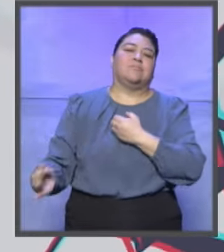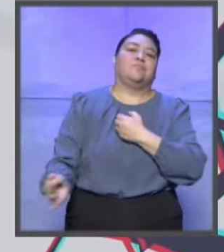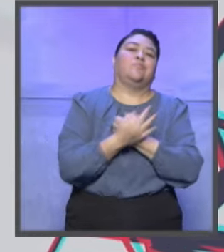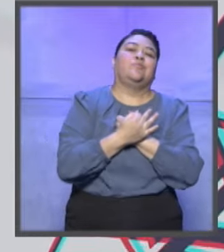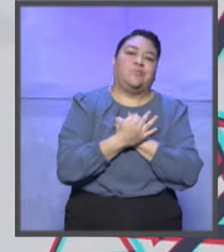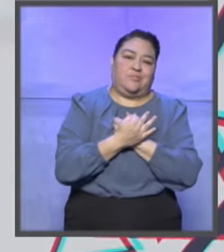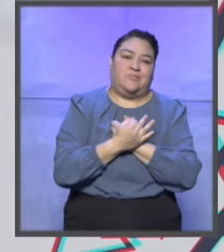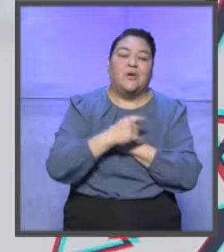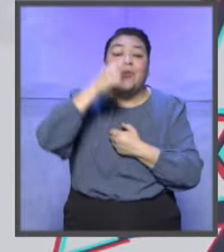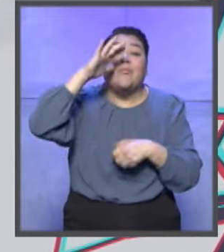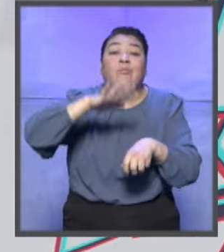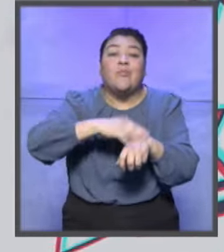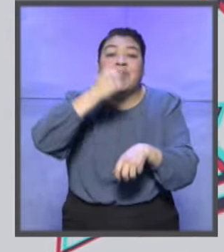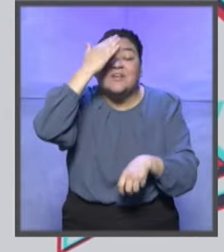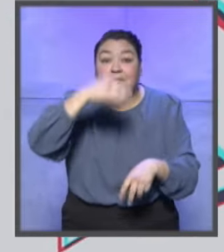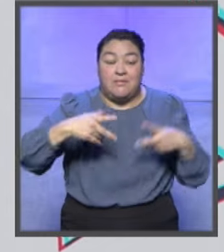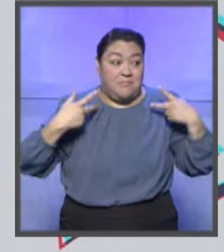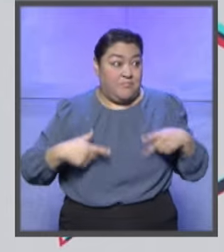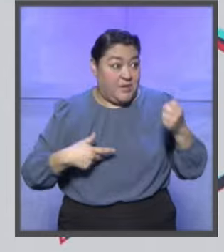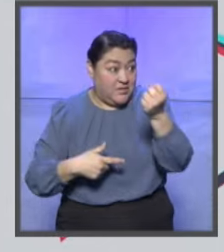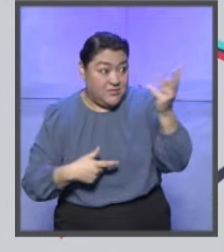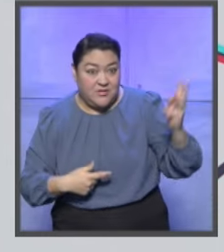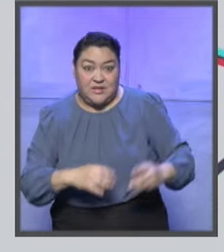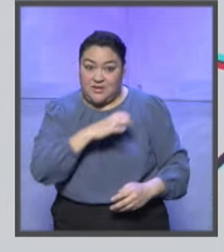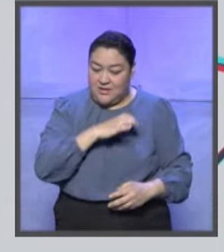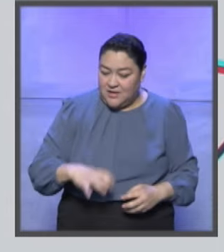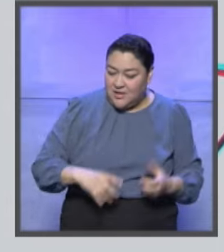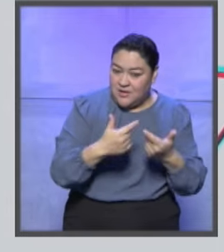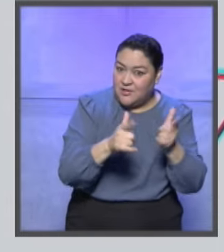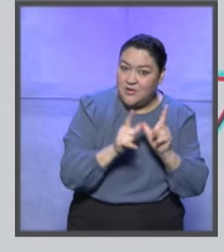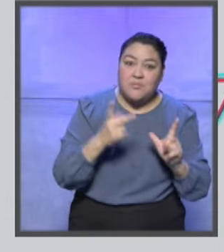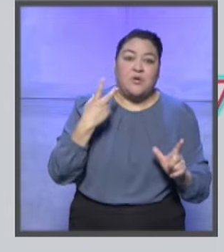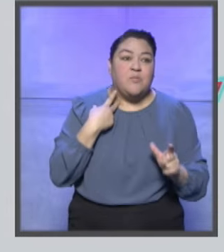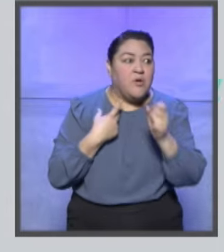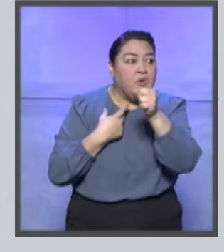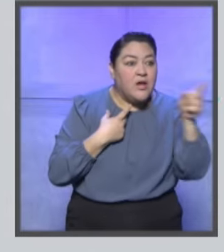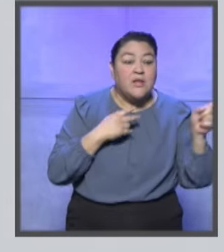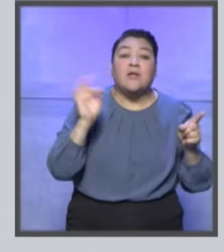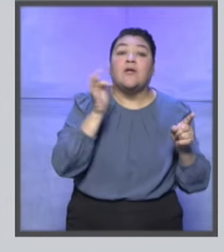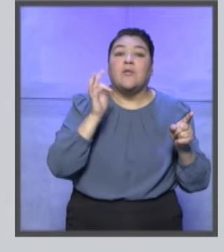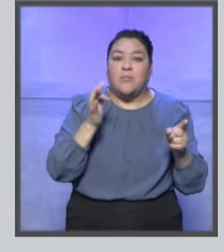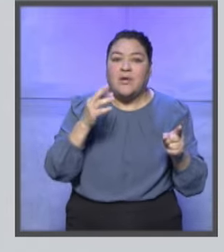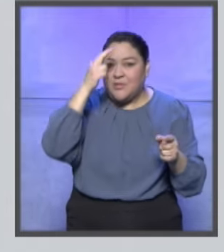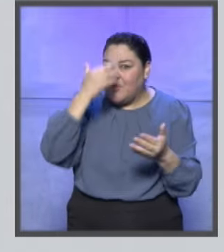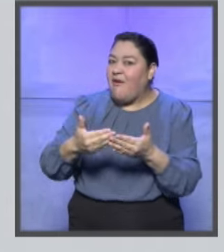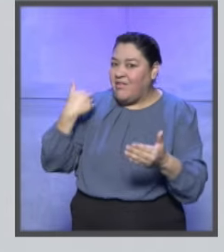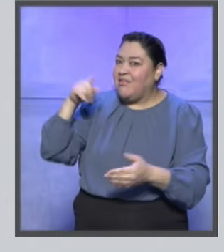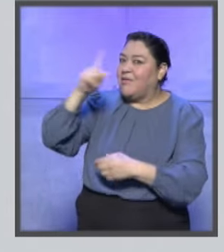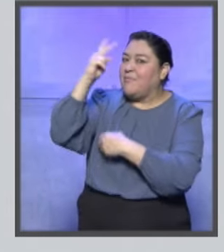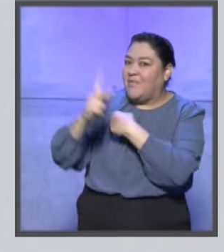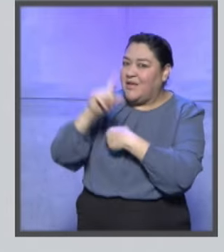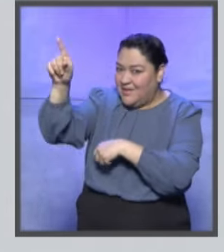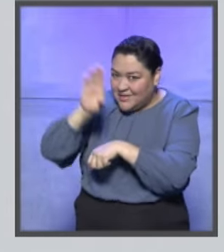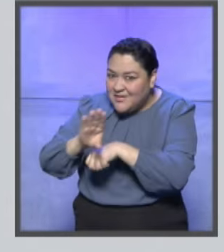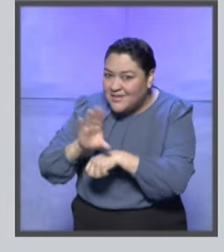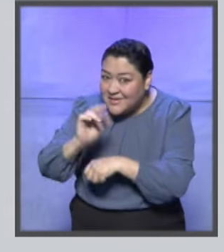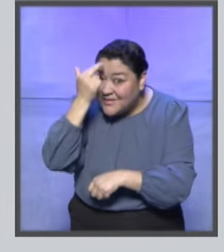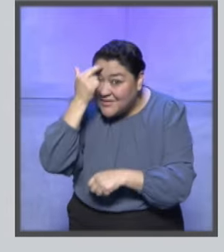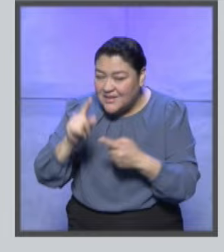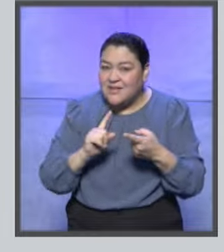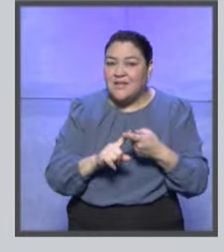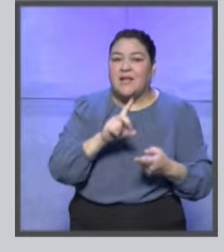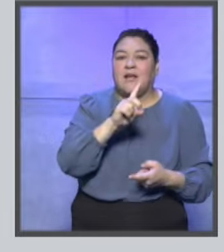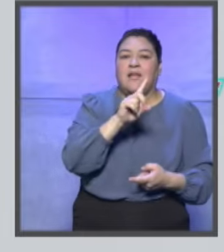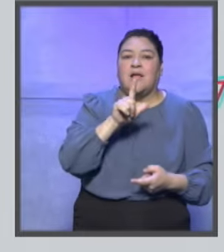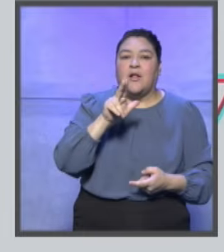poderosas para que la gente, los candidatos, las candidaturas a los partidos lleguen a ocupar el poder. Lo vimos en Brasil, lo vimos con Lula da